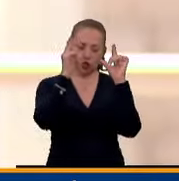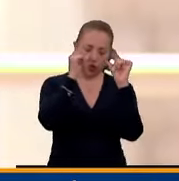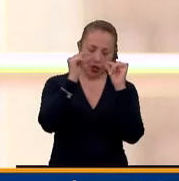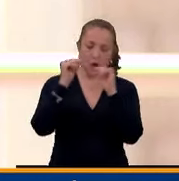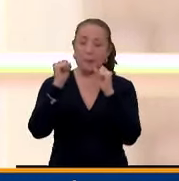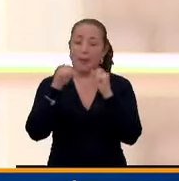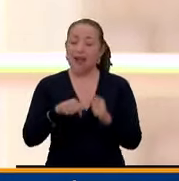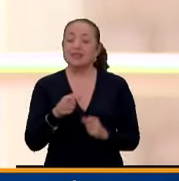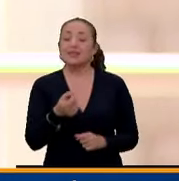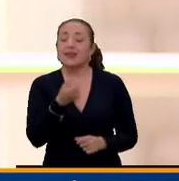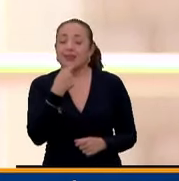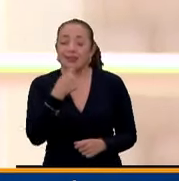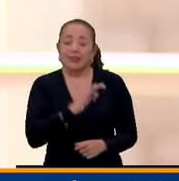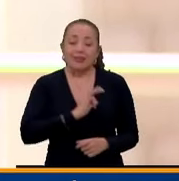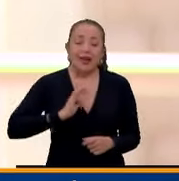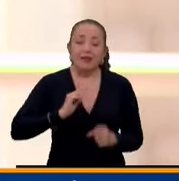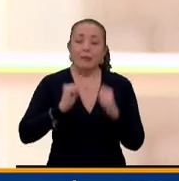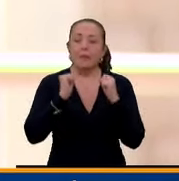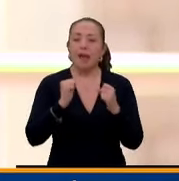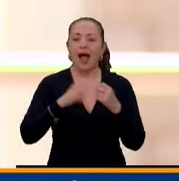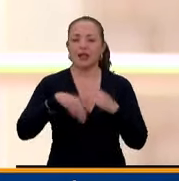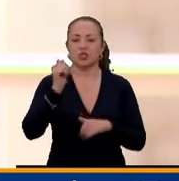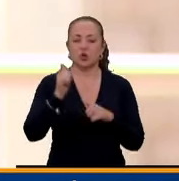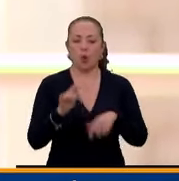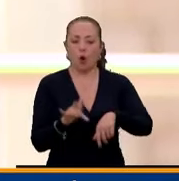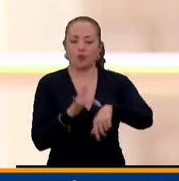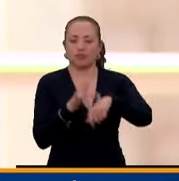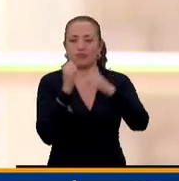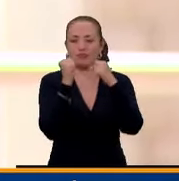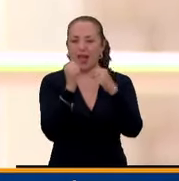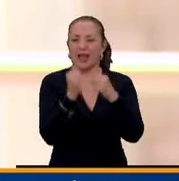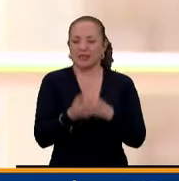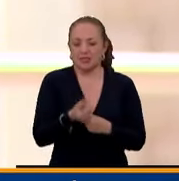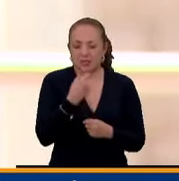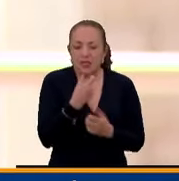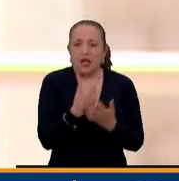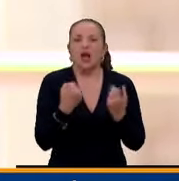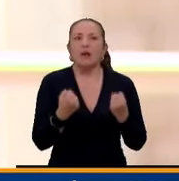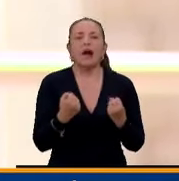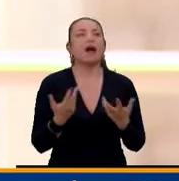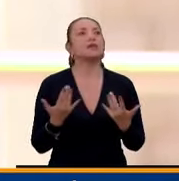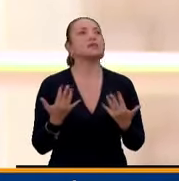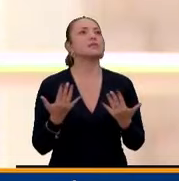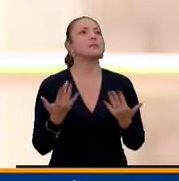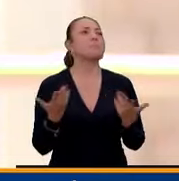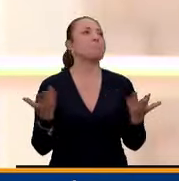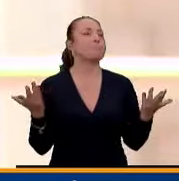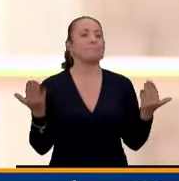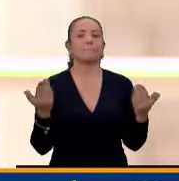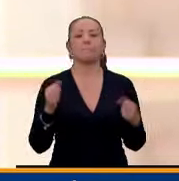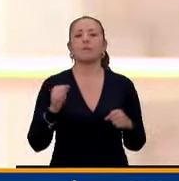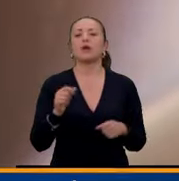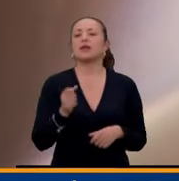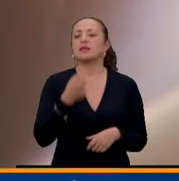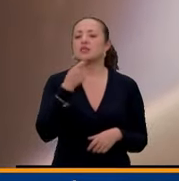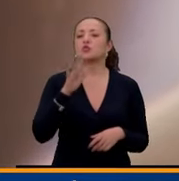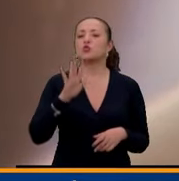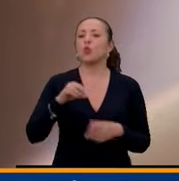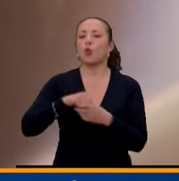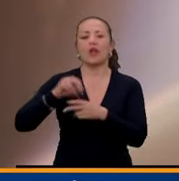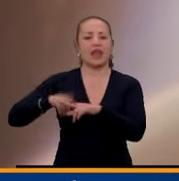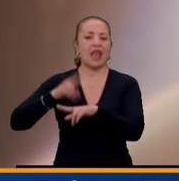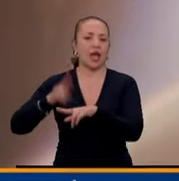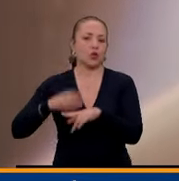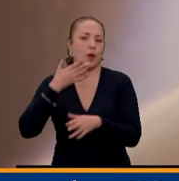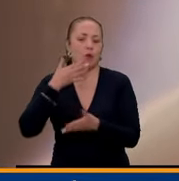son tratamientos de tipo estimulante. Hay estimulantes, podríamos utilizar estimulantes de origen natural. El